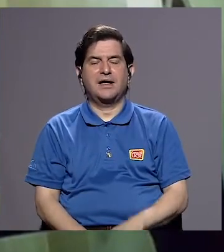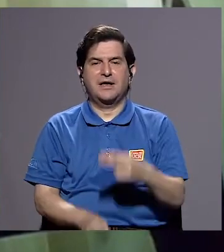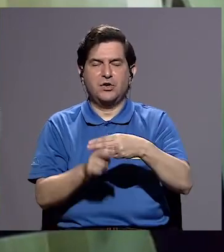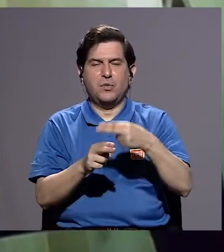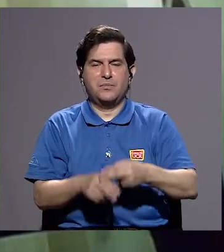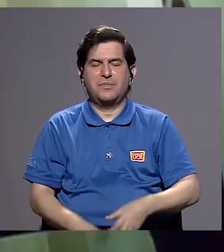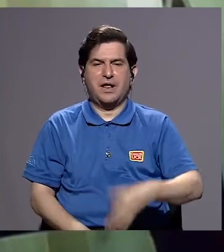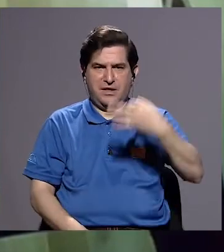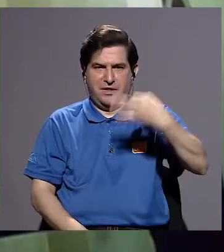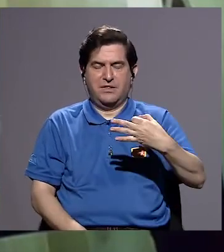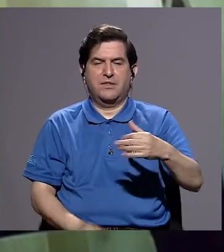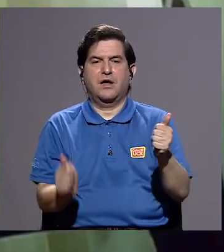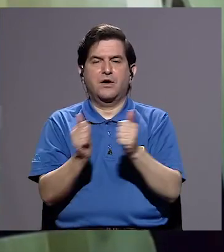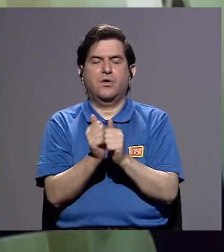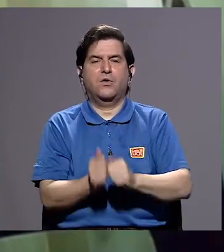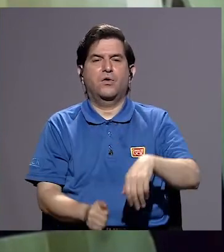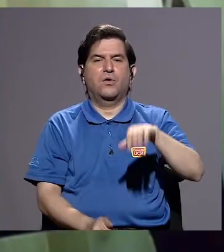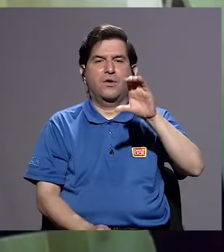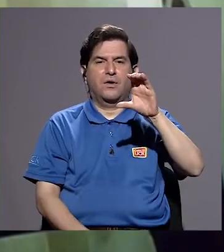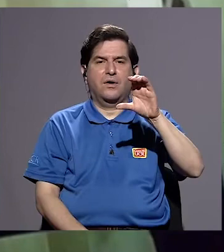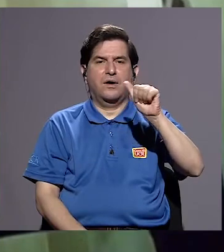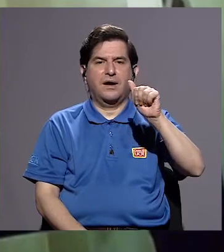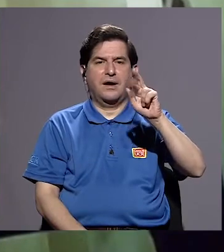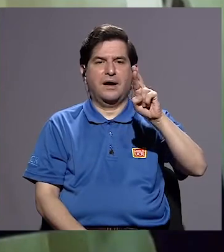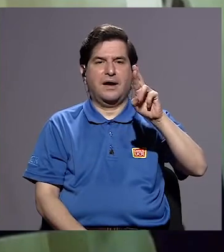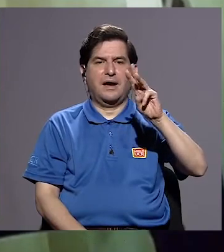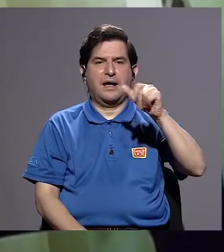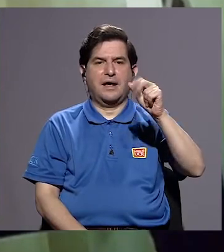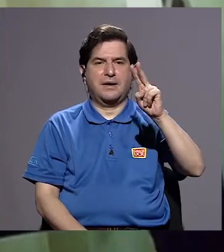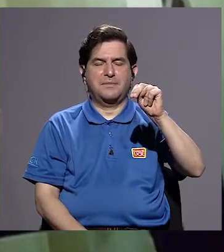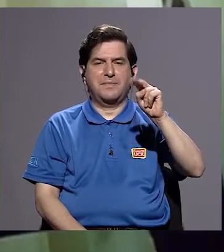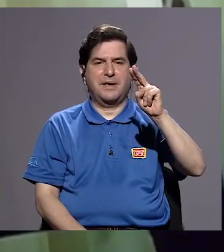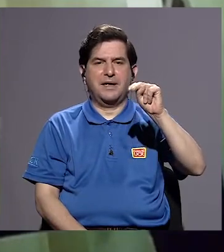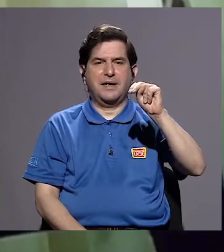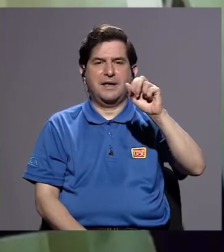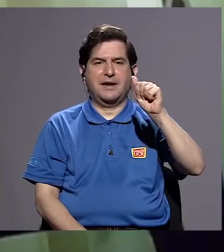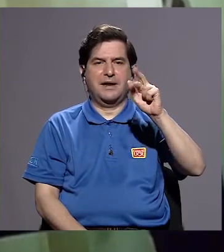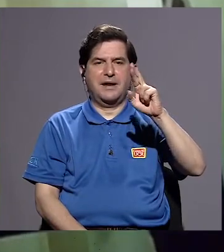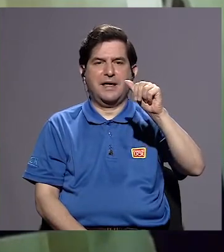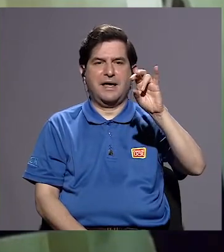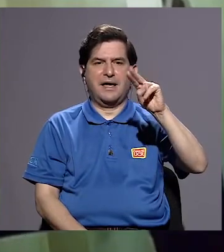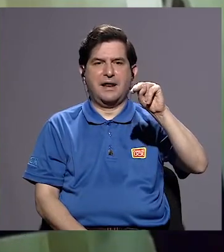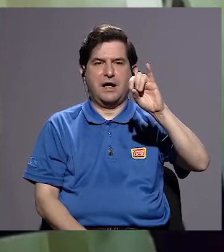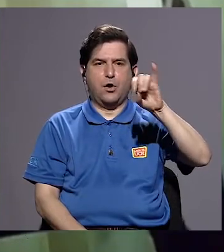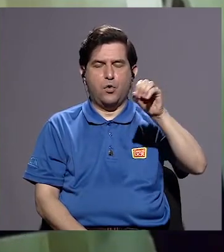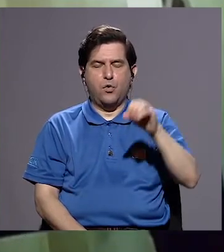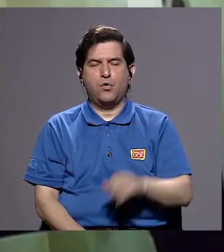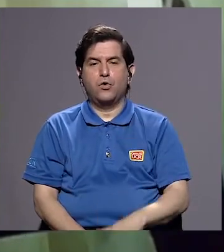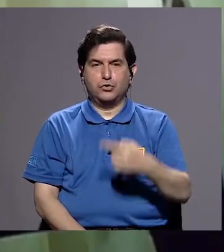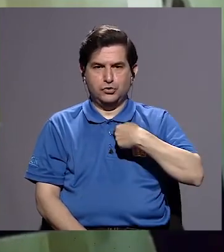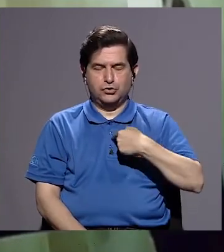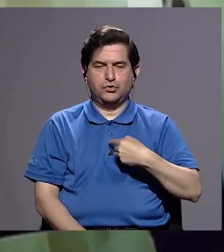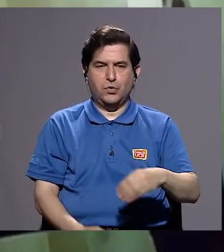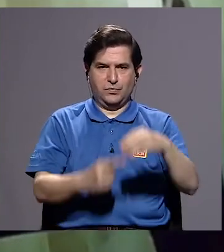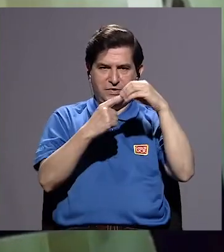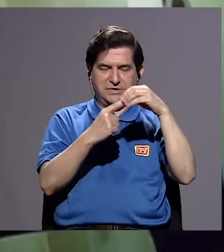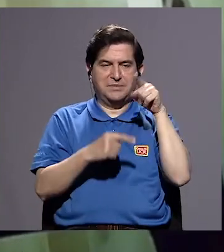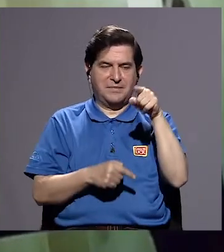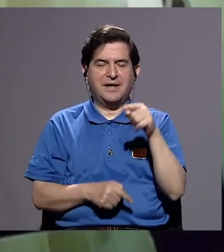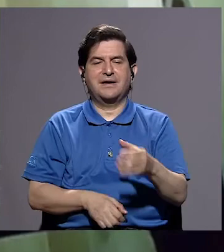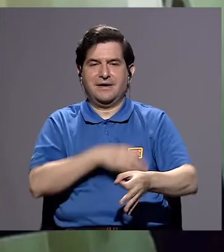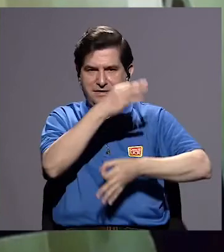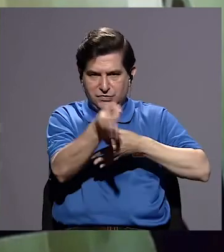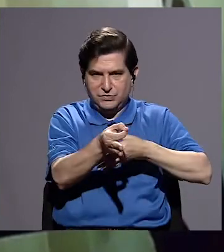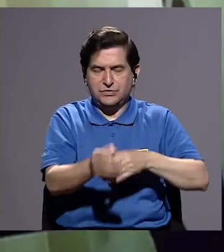Estuve junto con Carmen Naranjo. Yo era la titular y Carmen Naranjo era la suplente. Y ahí luchamos